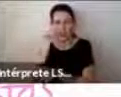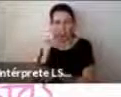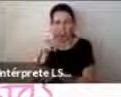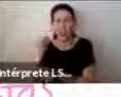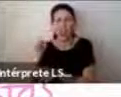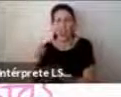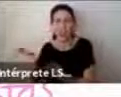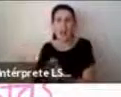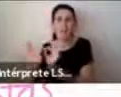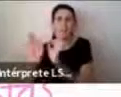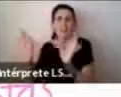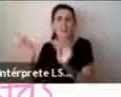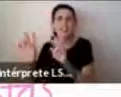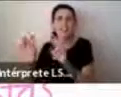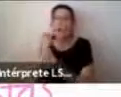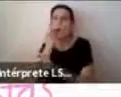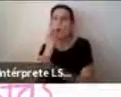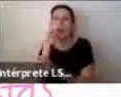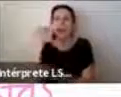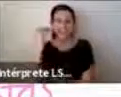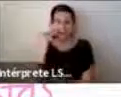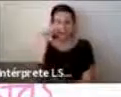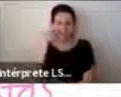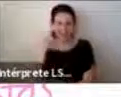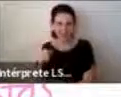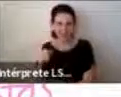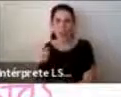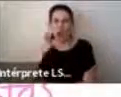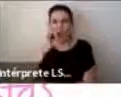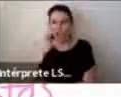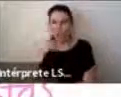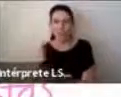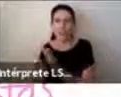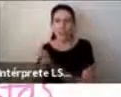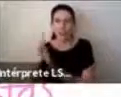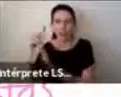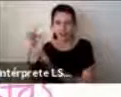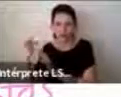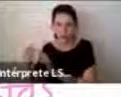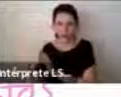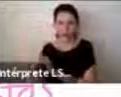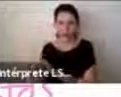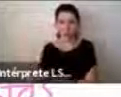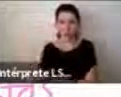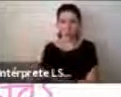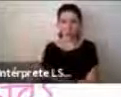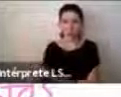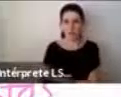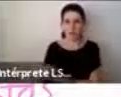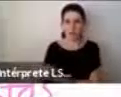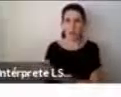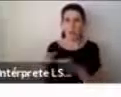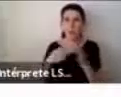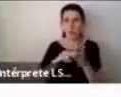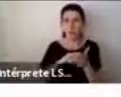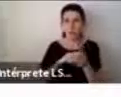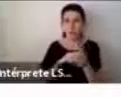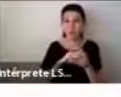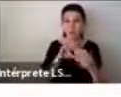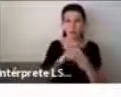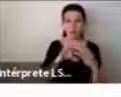especialistas a la hora de conocer cómo se ha desarrollado este niño, y el problema es que esta falla en la comunicación